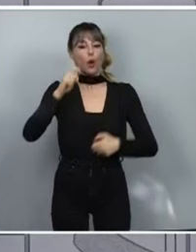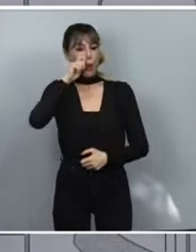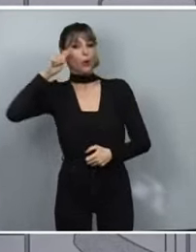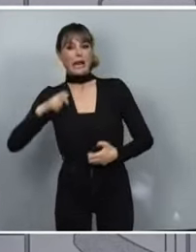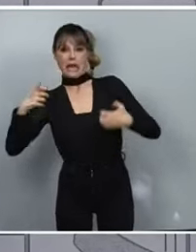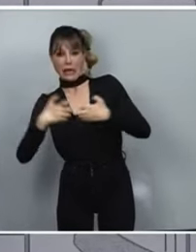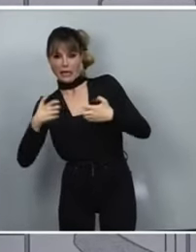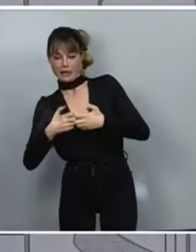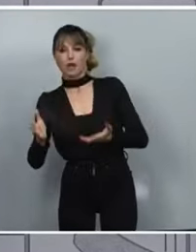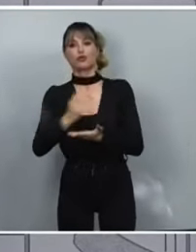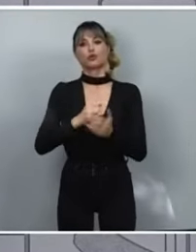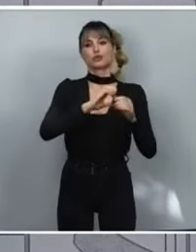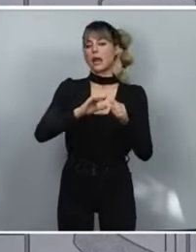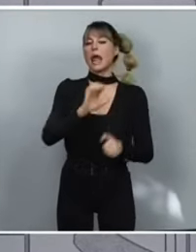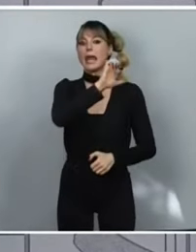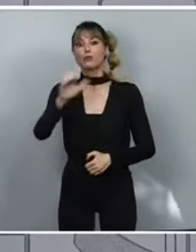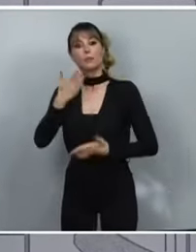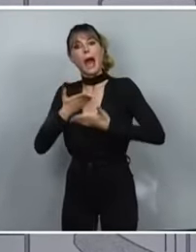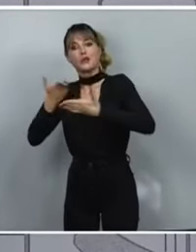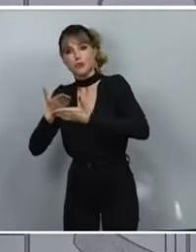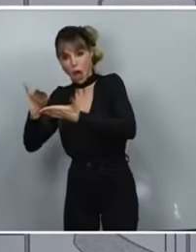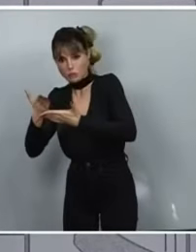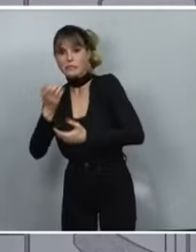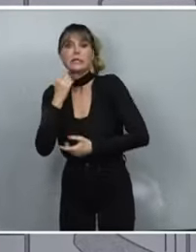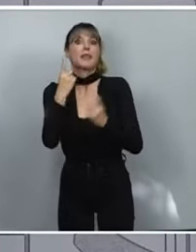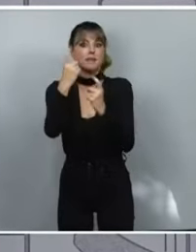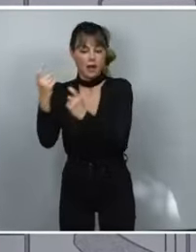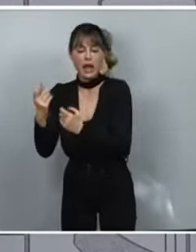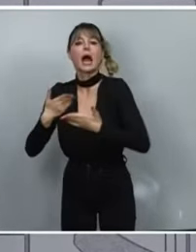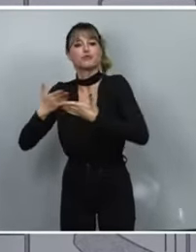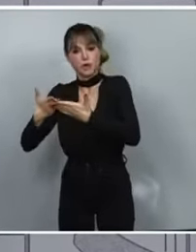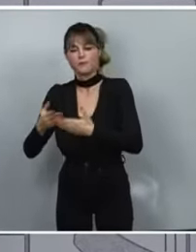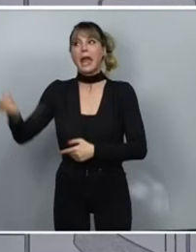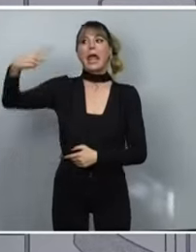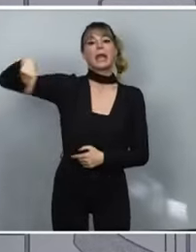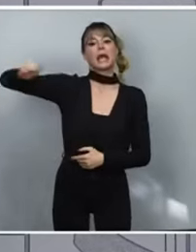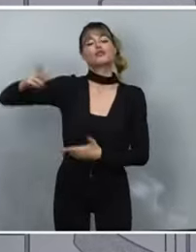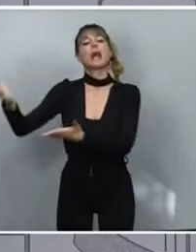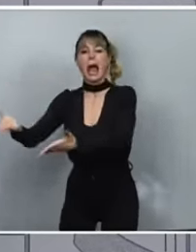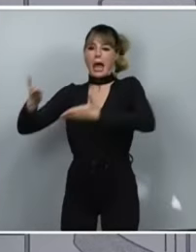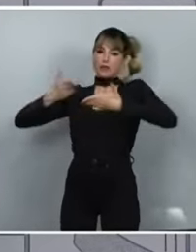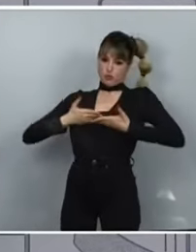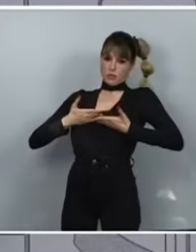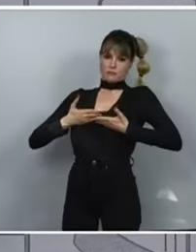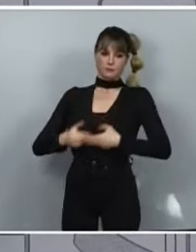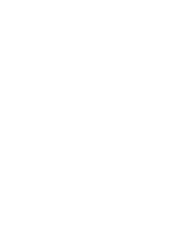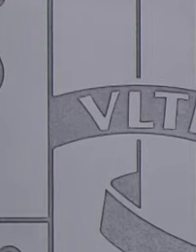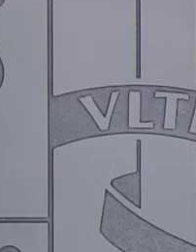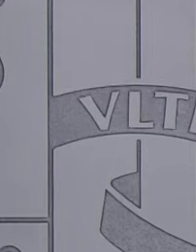ayudamos a nuestros hermanos europeos cuando lo necesitaban y cuando lo necesitan y ahora a ellos nos ayudarán a nosotros.